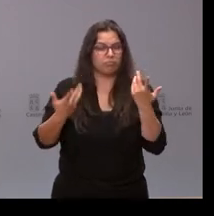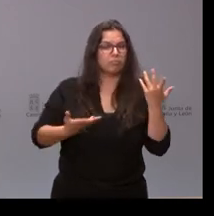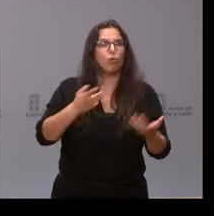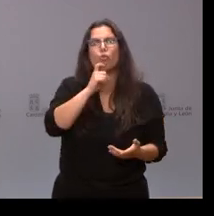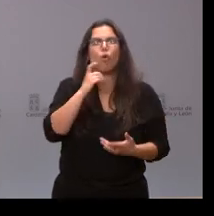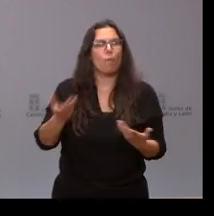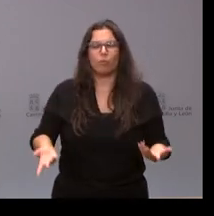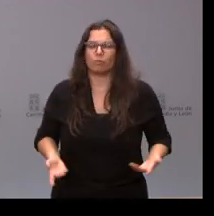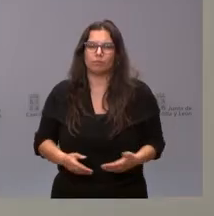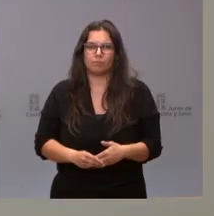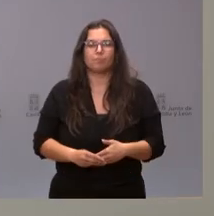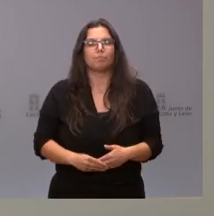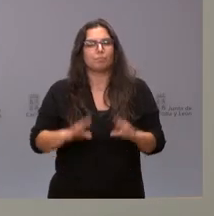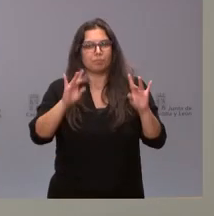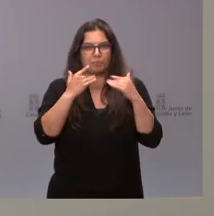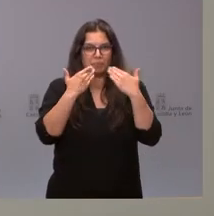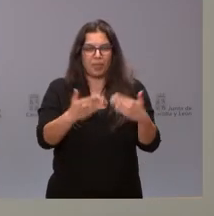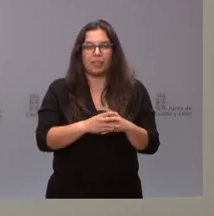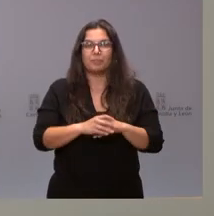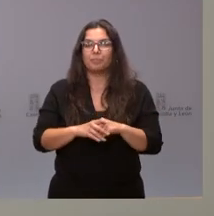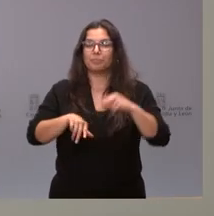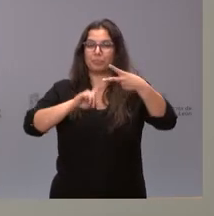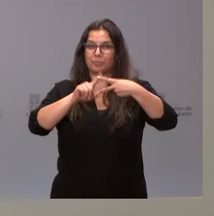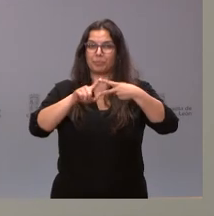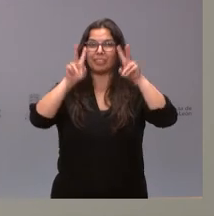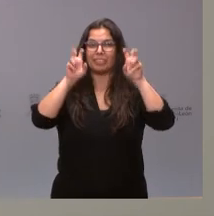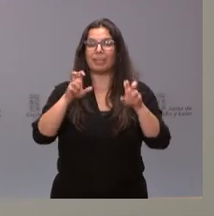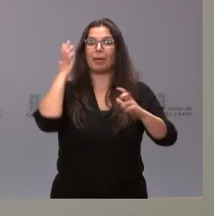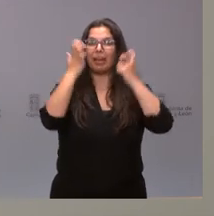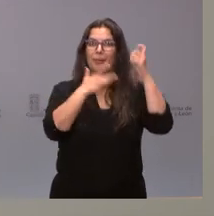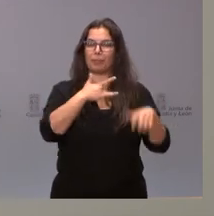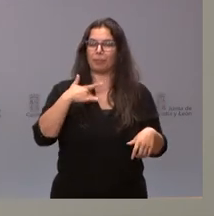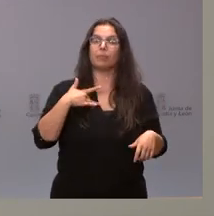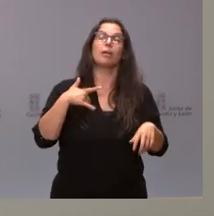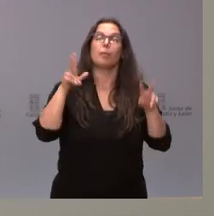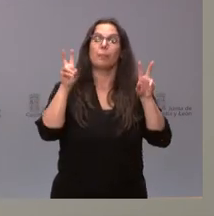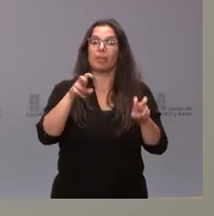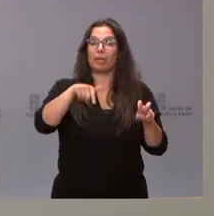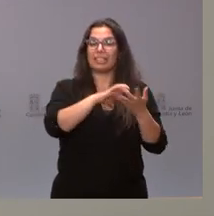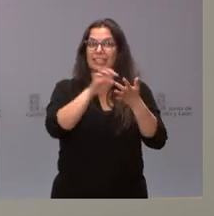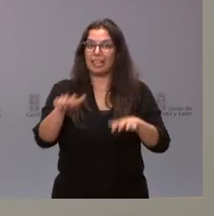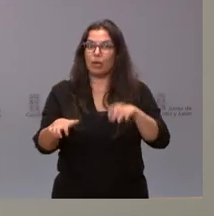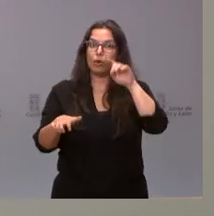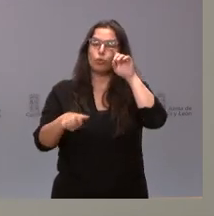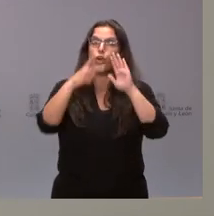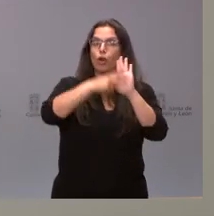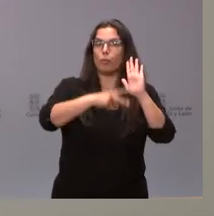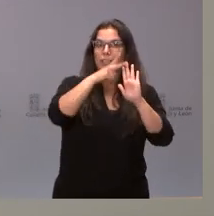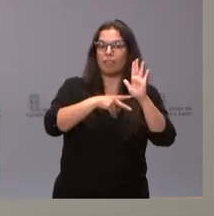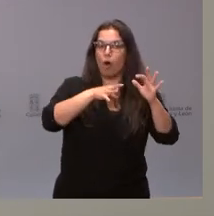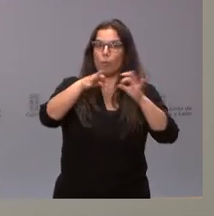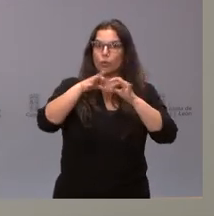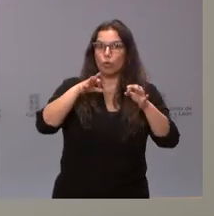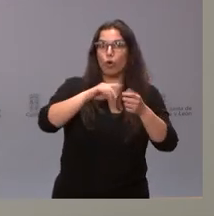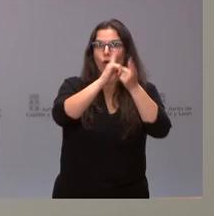Gracias. Sí, pues muchas gracias. En relación con el tema de la tuberculosis, no está previsto en el caso de Castilla y León ni cambiar la normativa, ni